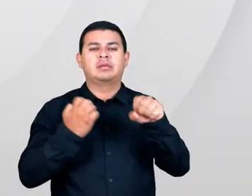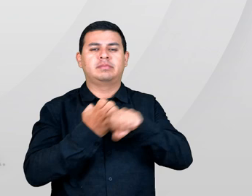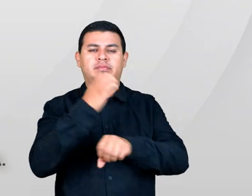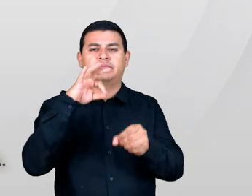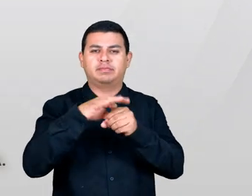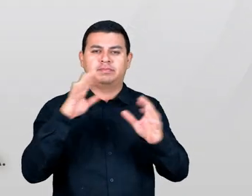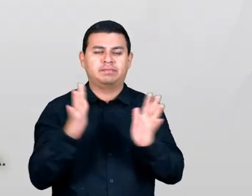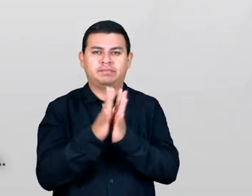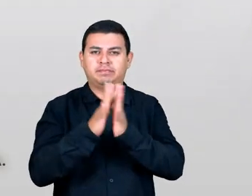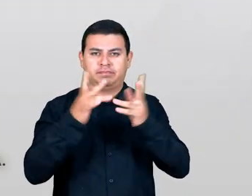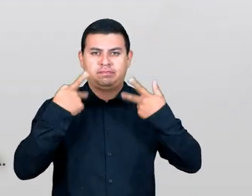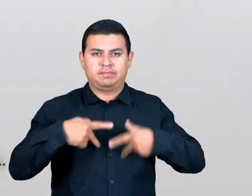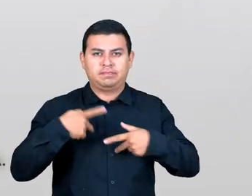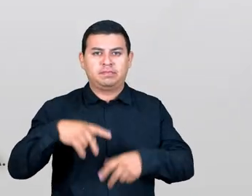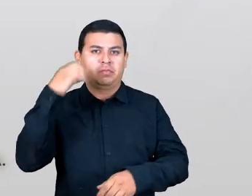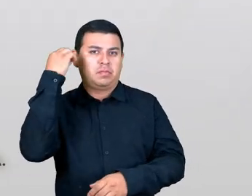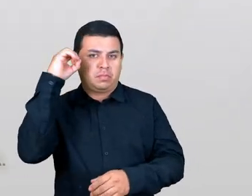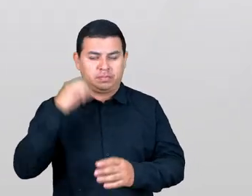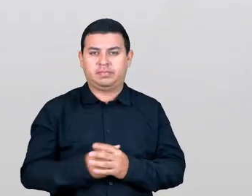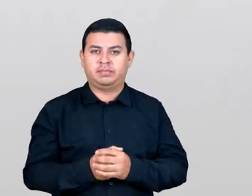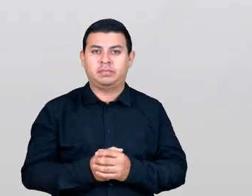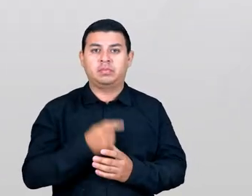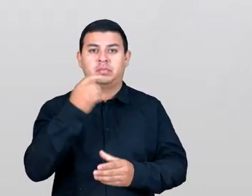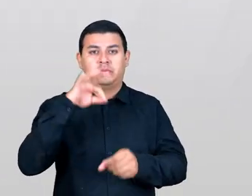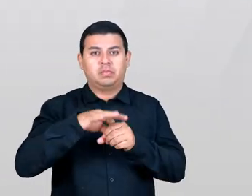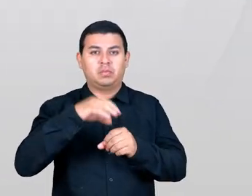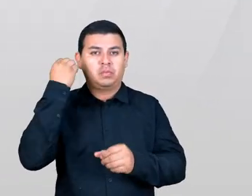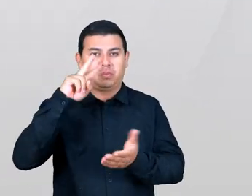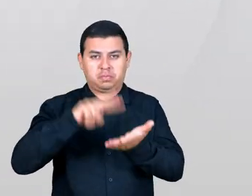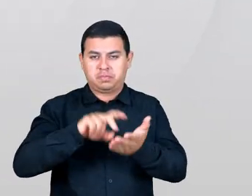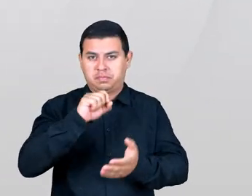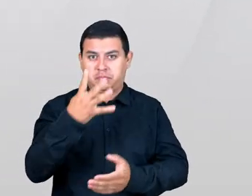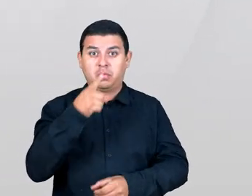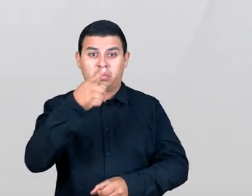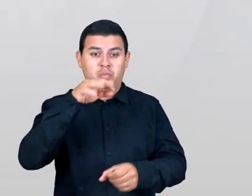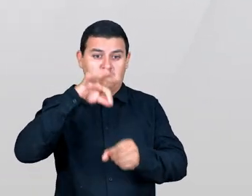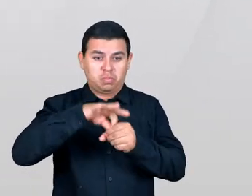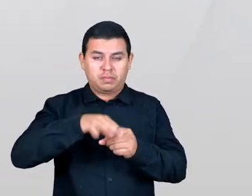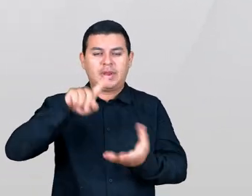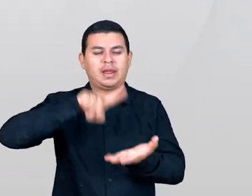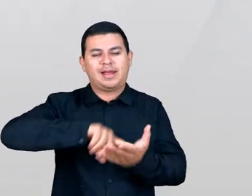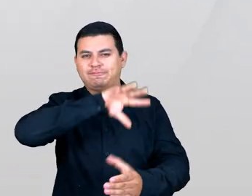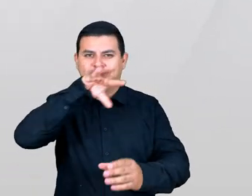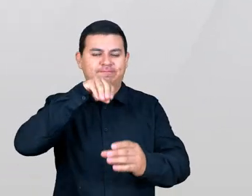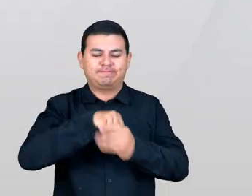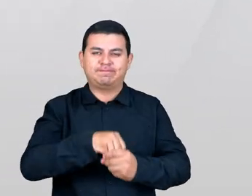Estatal Electoral y de Participación Ciudadana de Oaxaca. Elecciones Oaxaca 2024. Tu voto lo puede todo.